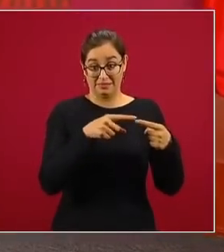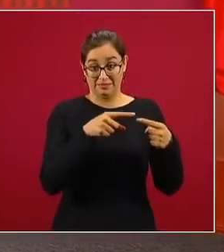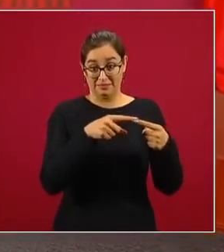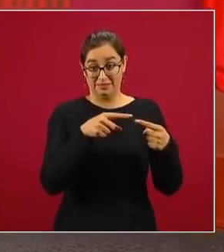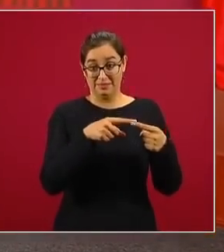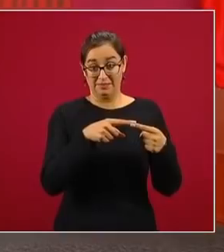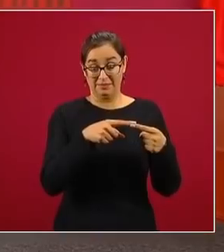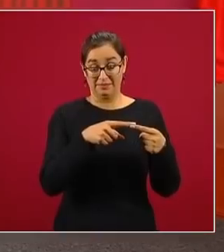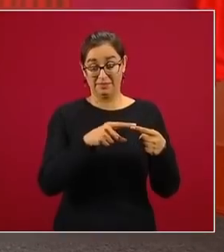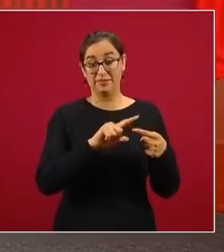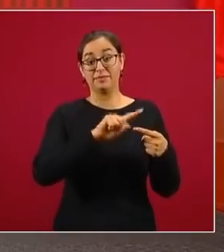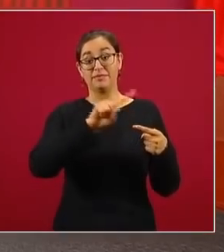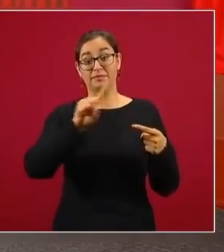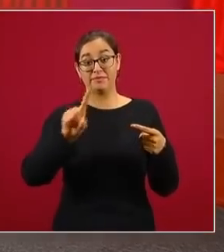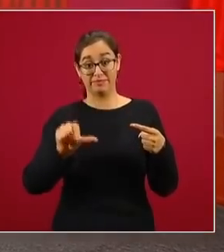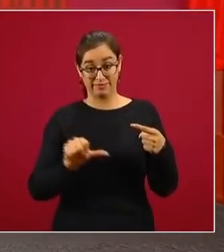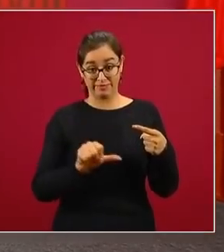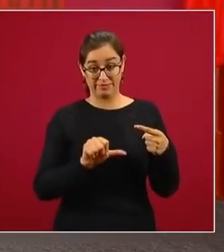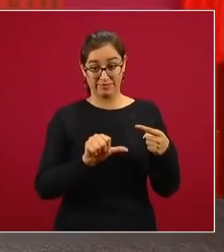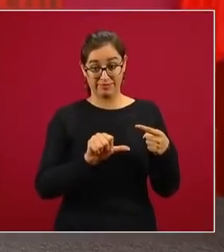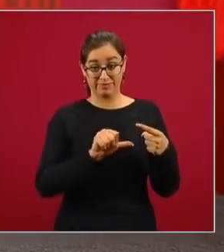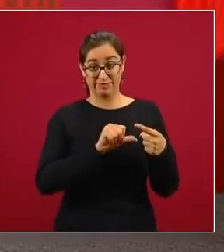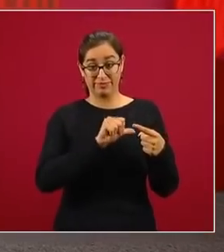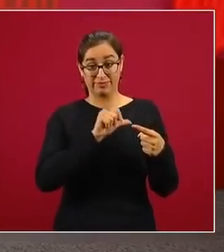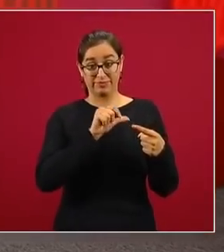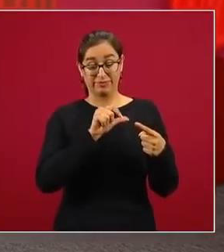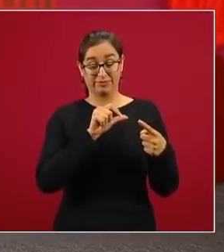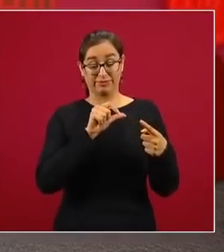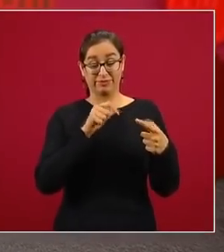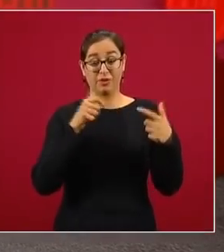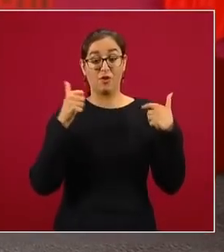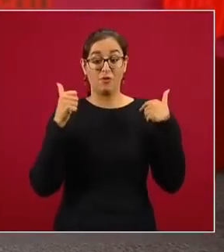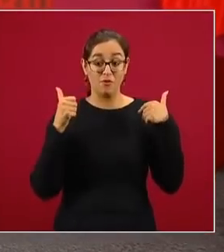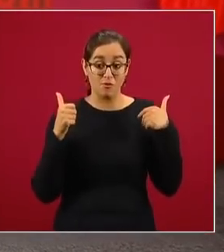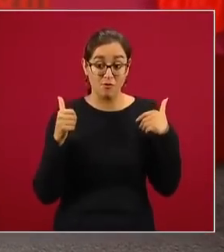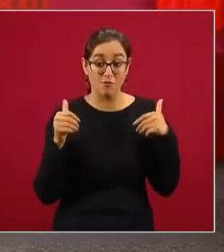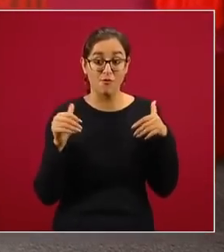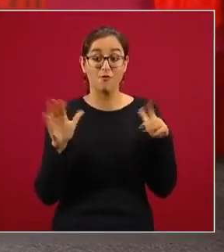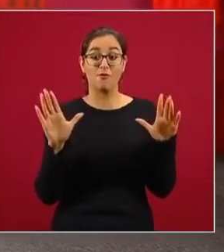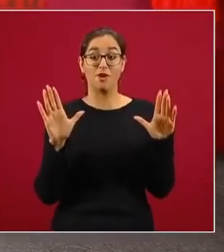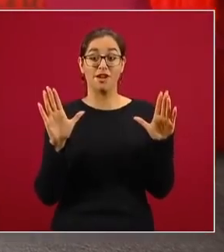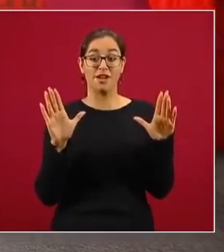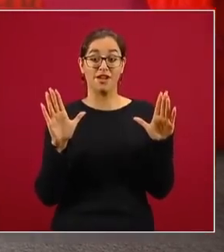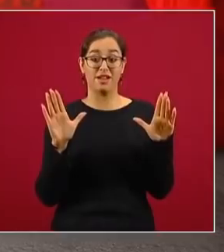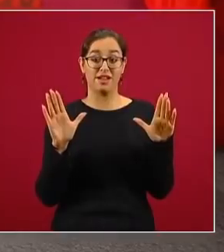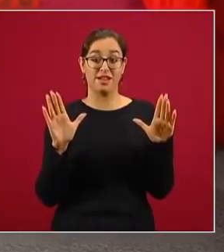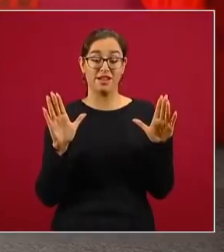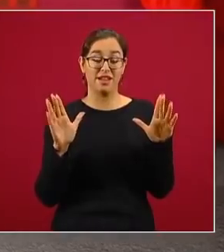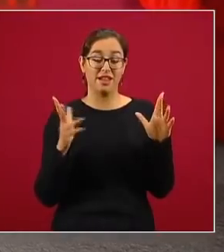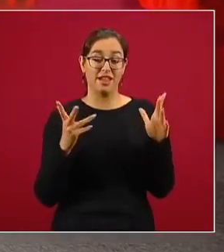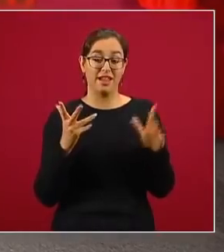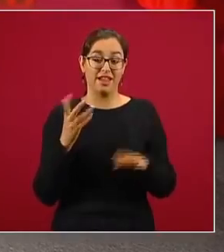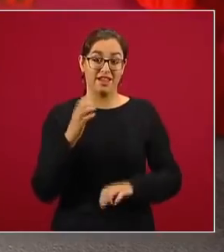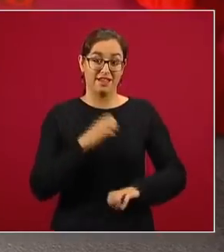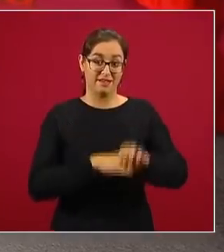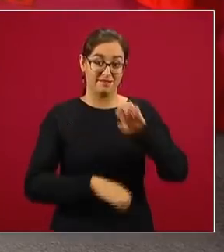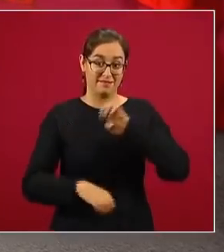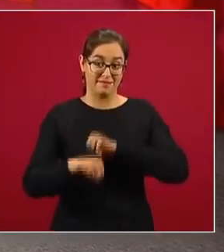luego fue embajador en Costa Rica